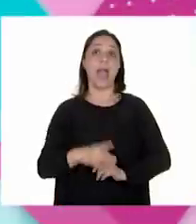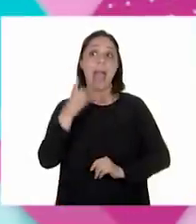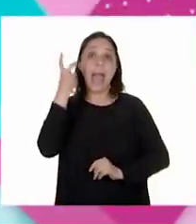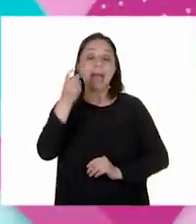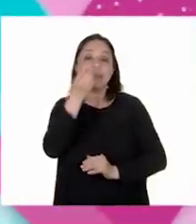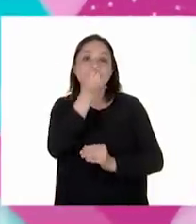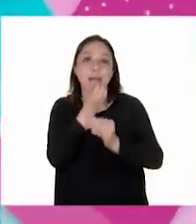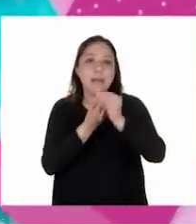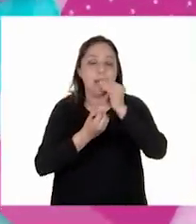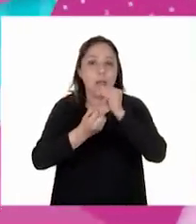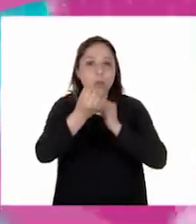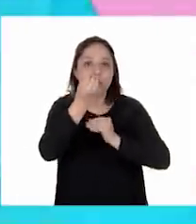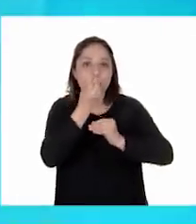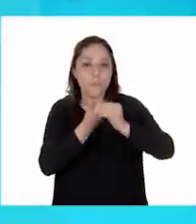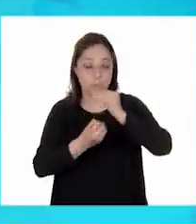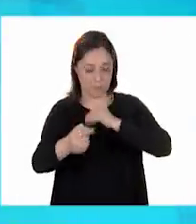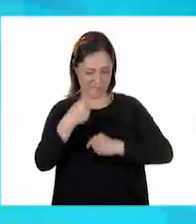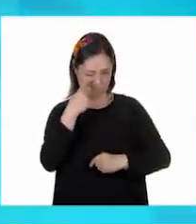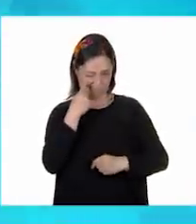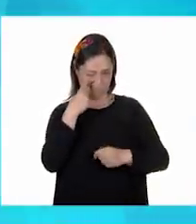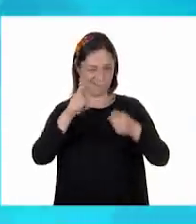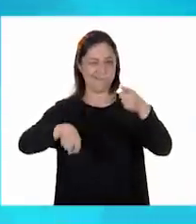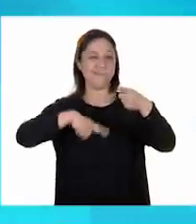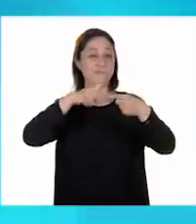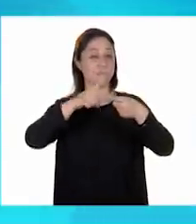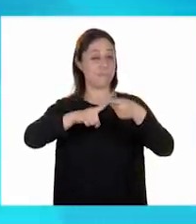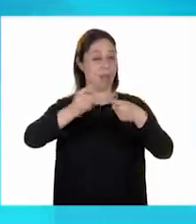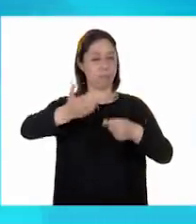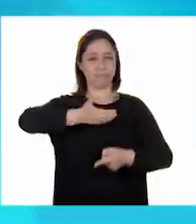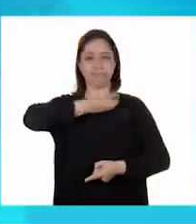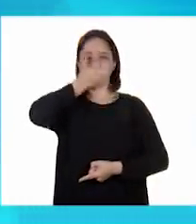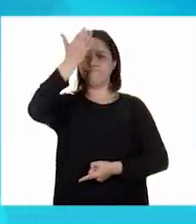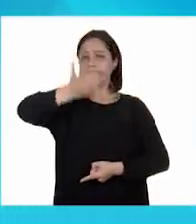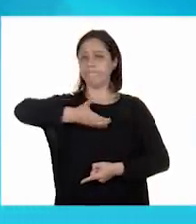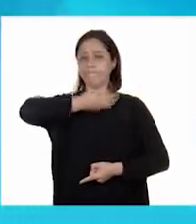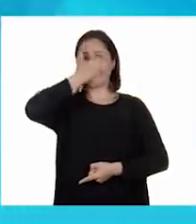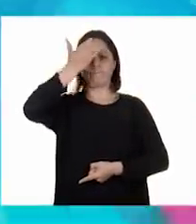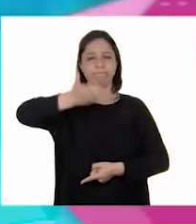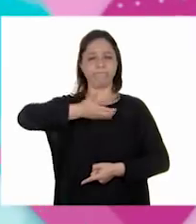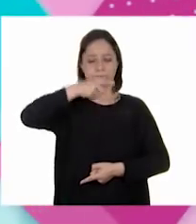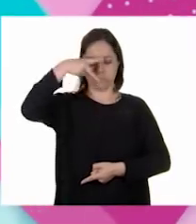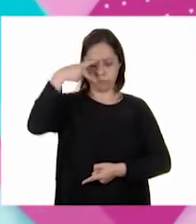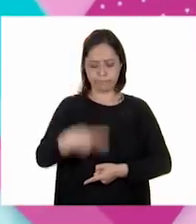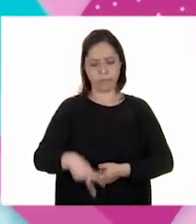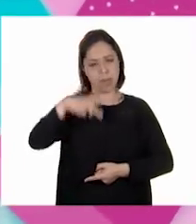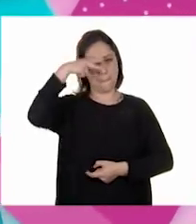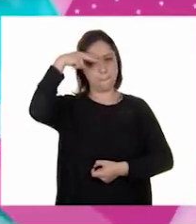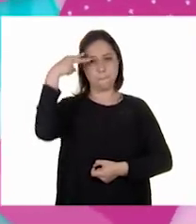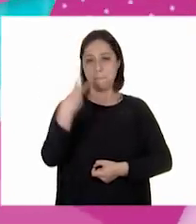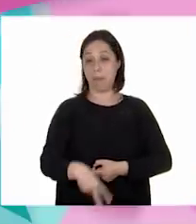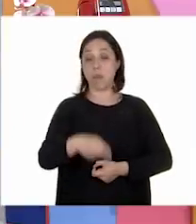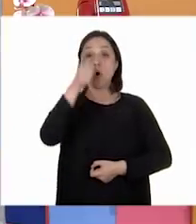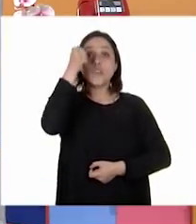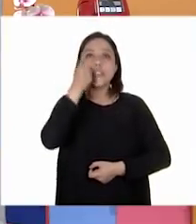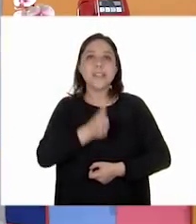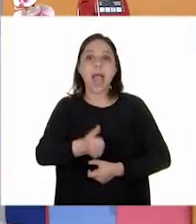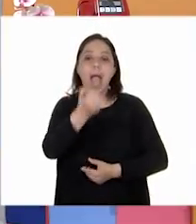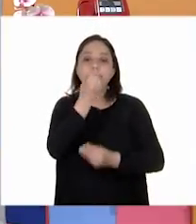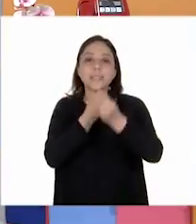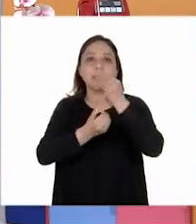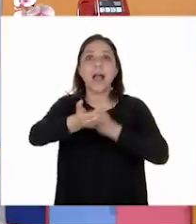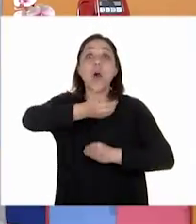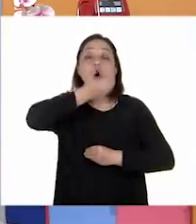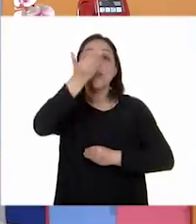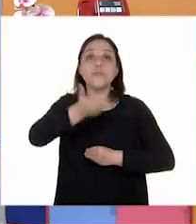platillo, Oscar, es típico y tradicional de nuestro país. consume en el mes de